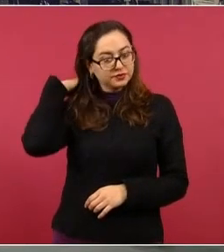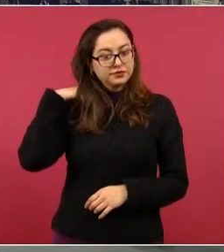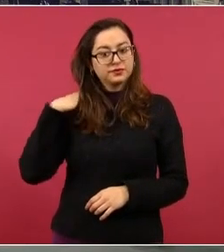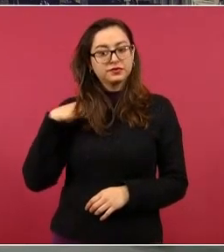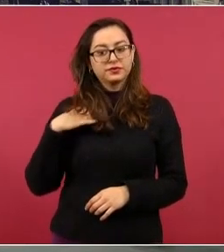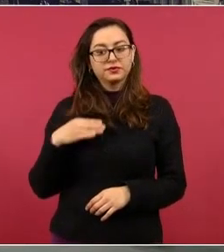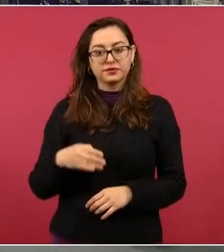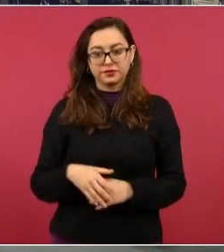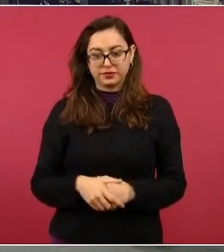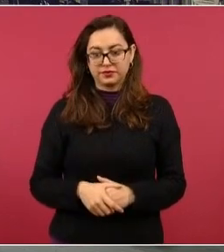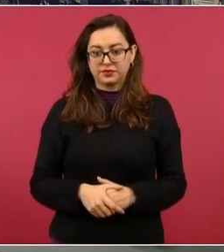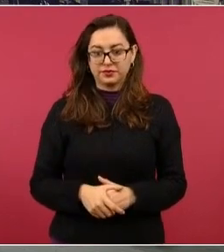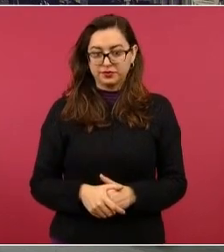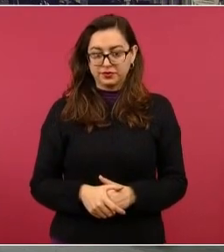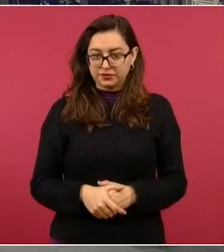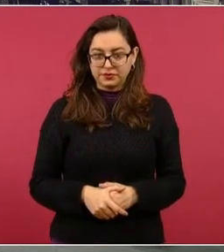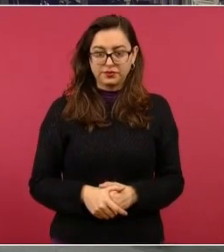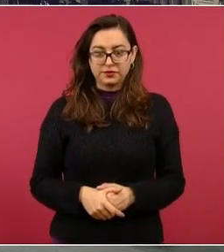Depende